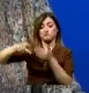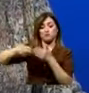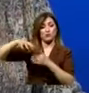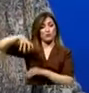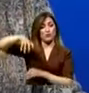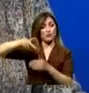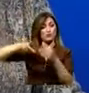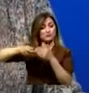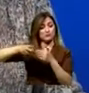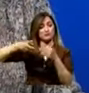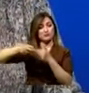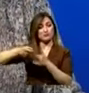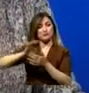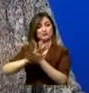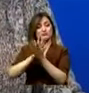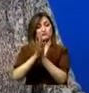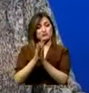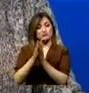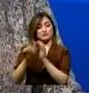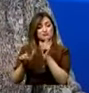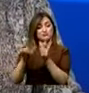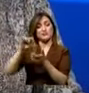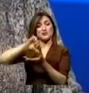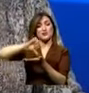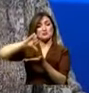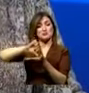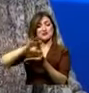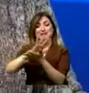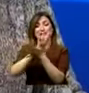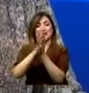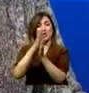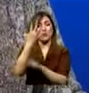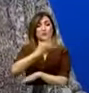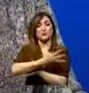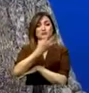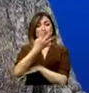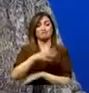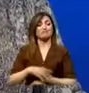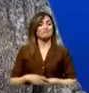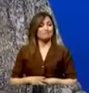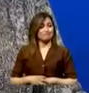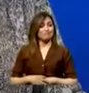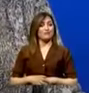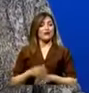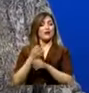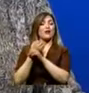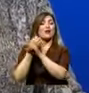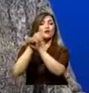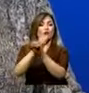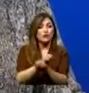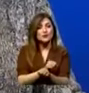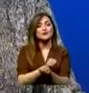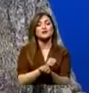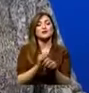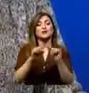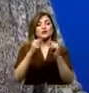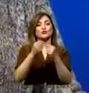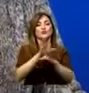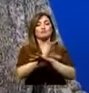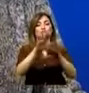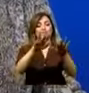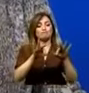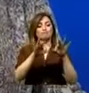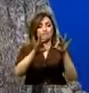hubo agua potable para la ciudad de Ambato, para defender a los pequeños agricultores